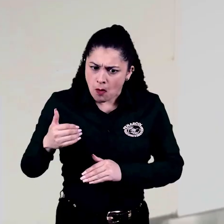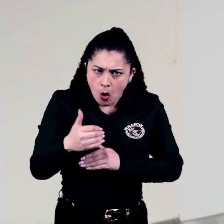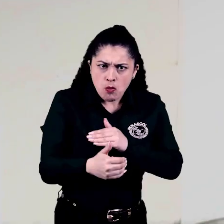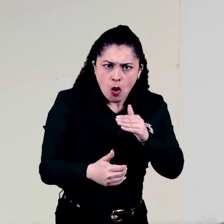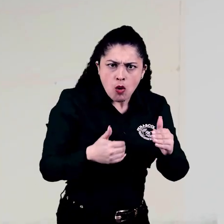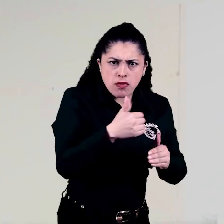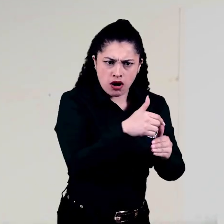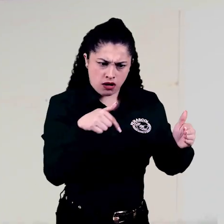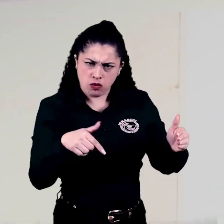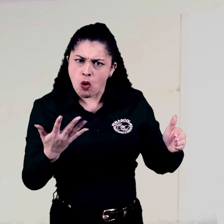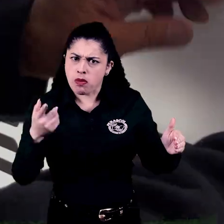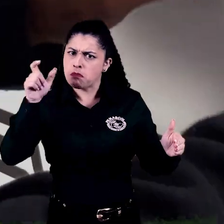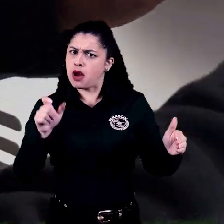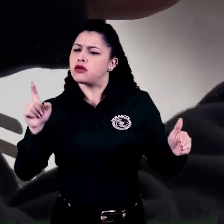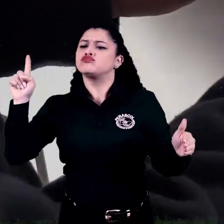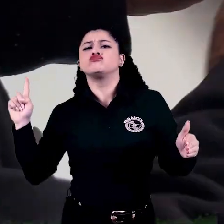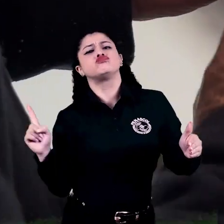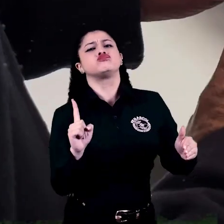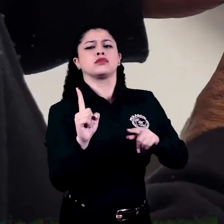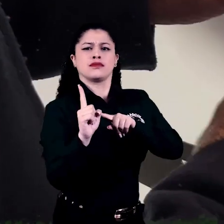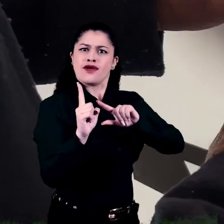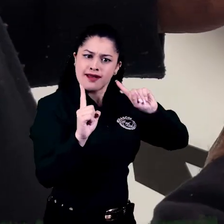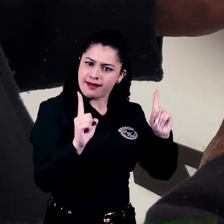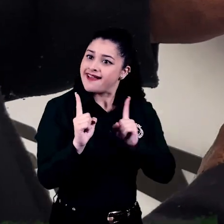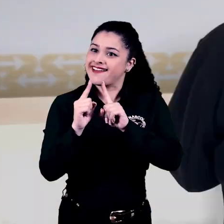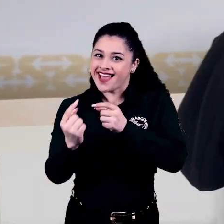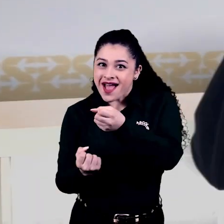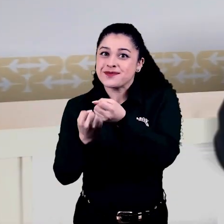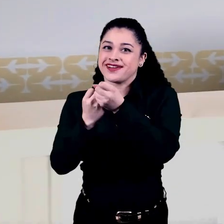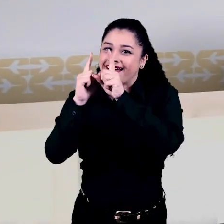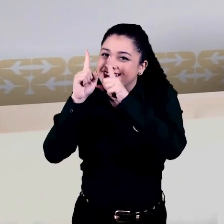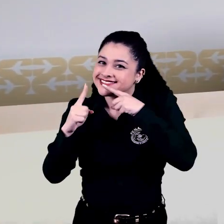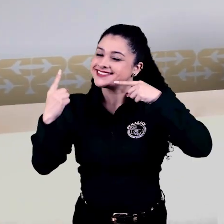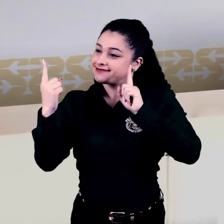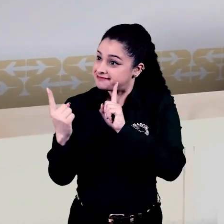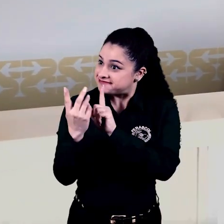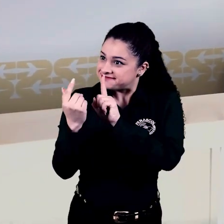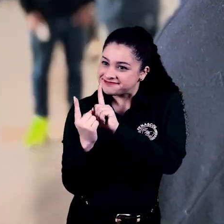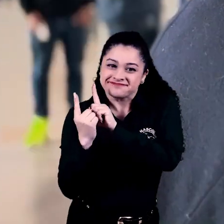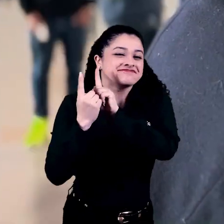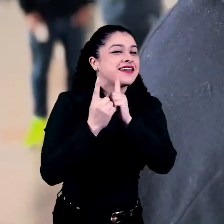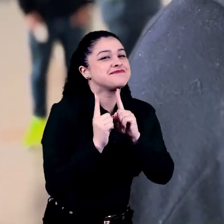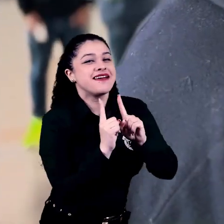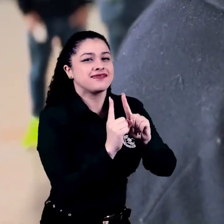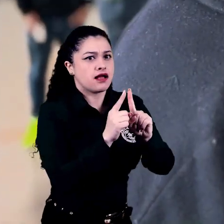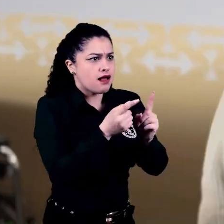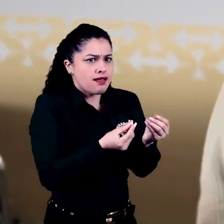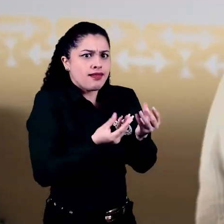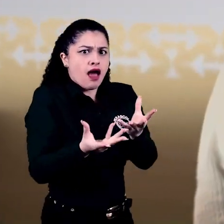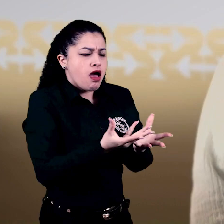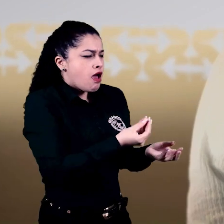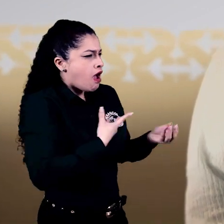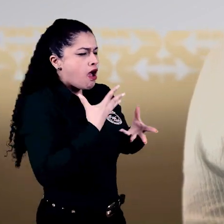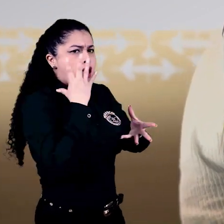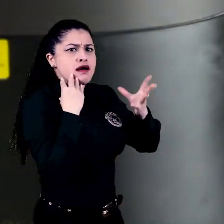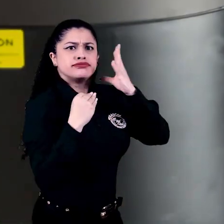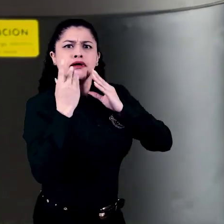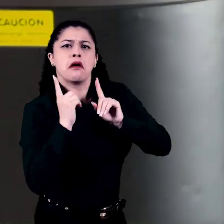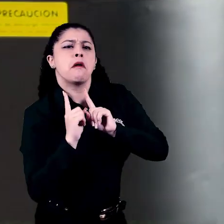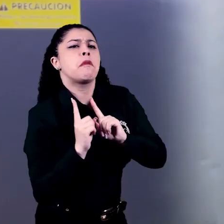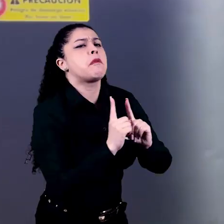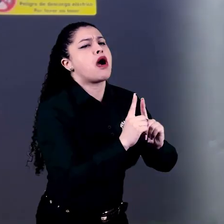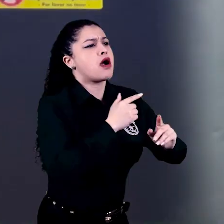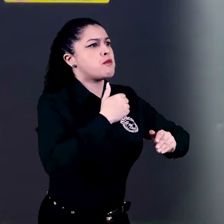Cada paso que das en El Dorado está respaldado por una sonrisa que te ayudará a facilitar tu experiencia. Queremos que tus